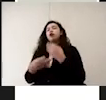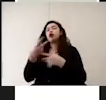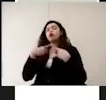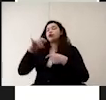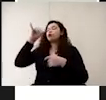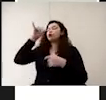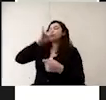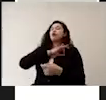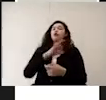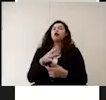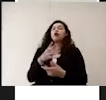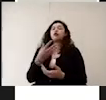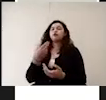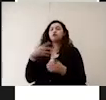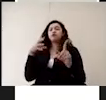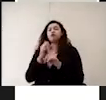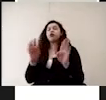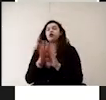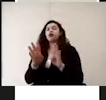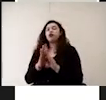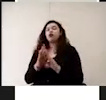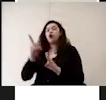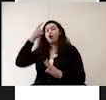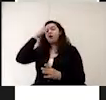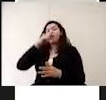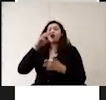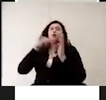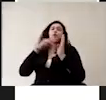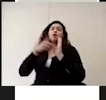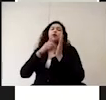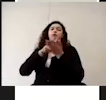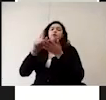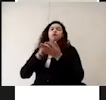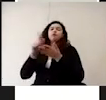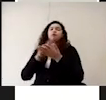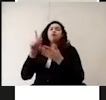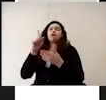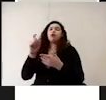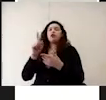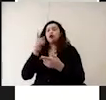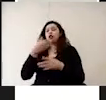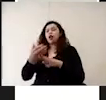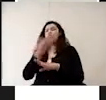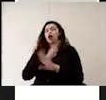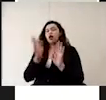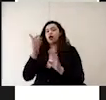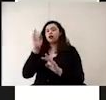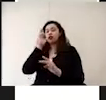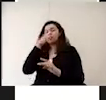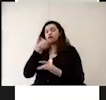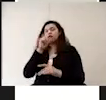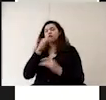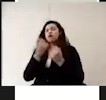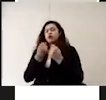cómo vamos a lograr esto con los métodos de desinfección de agua que ya vimos y también debemos asegurarnos de